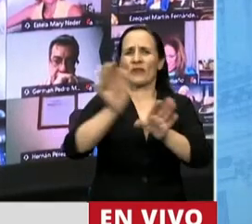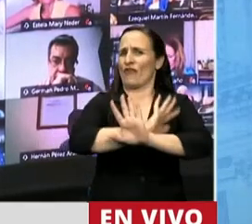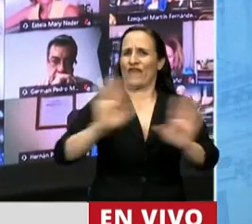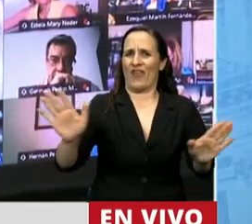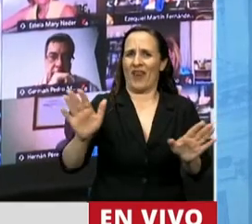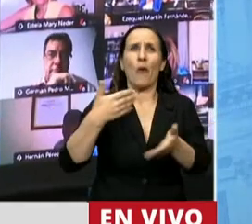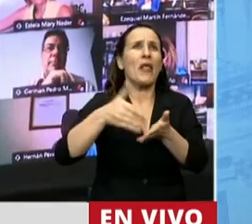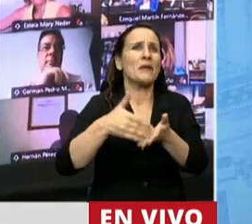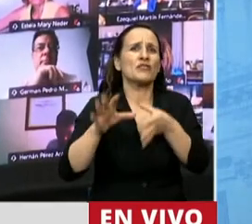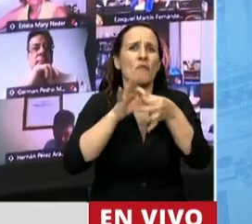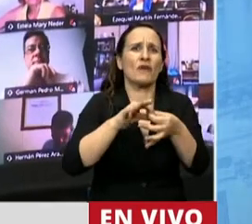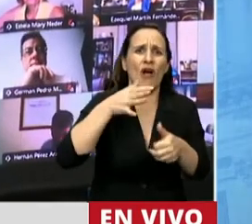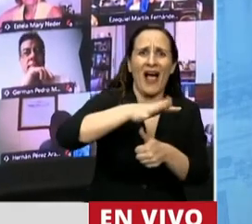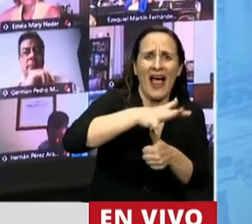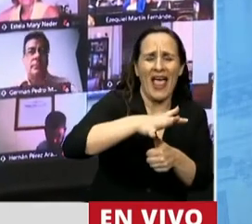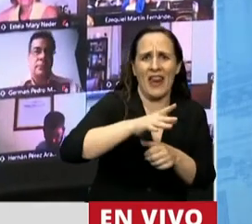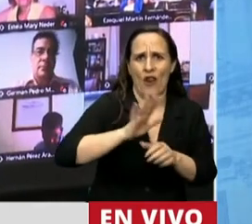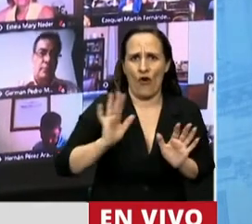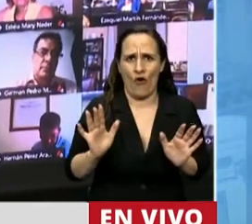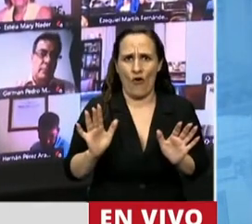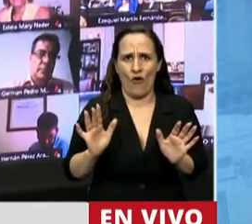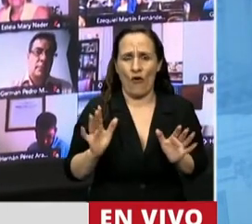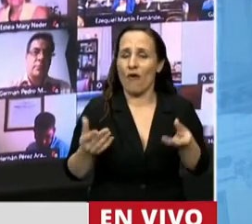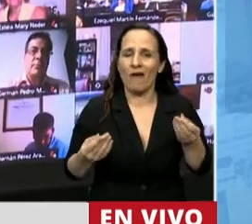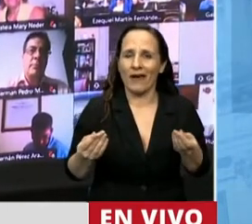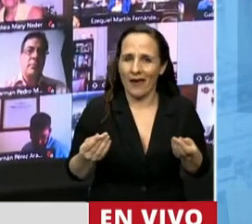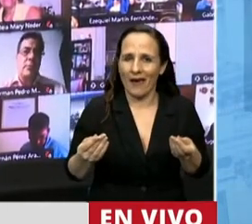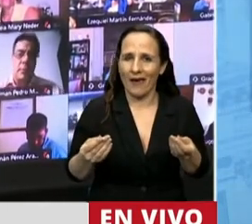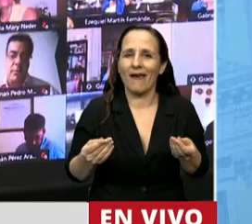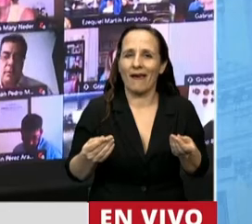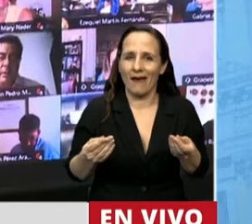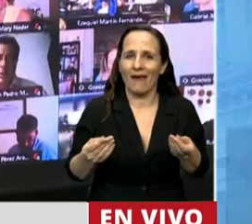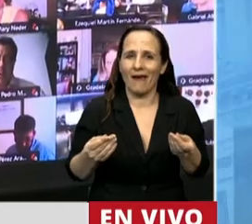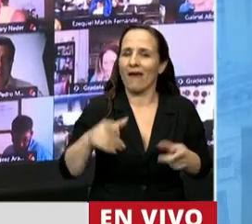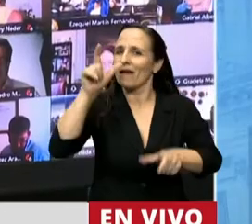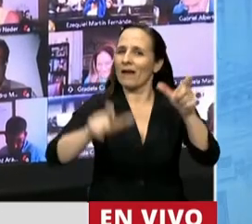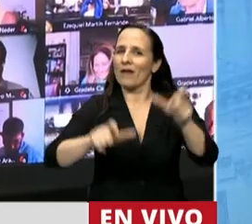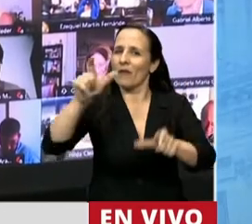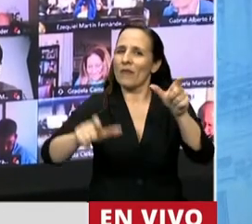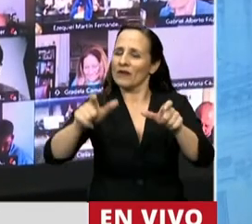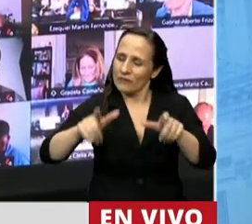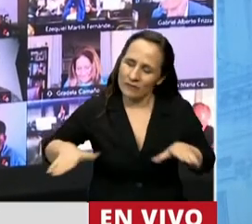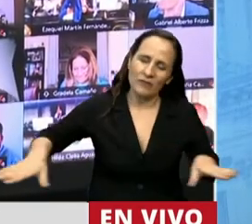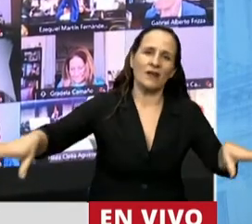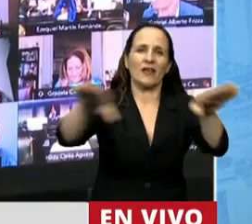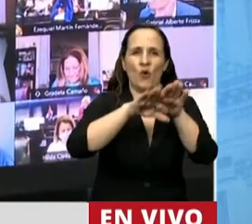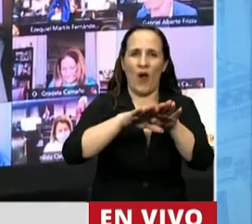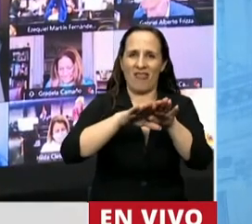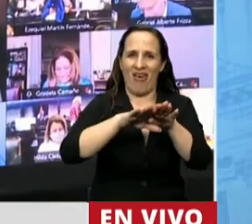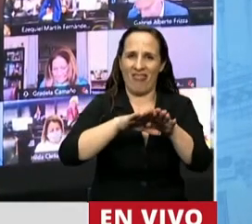del género, permitiendo la concreta y real igualdad de trato y de oportunidades.